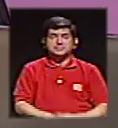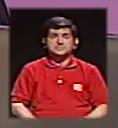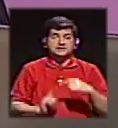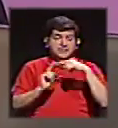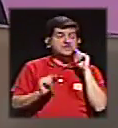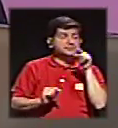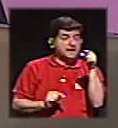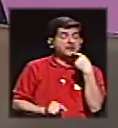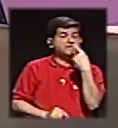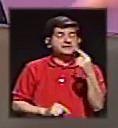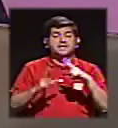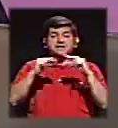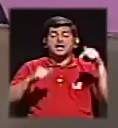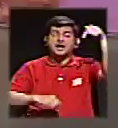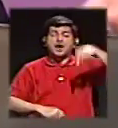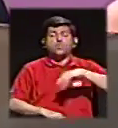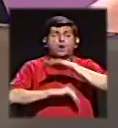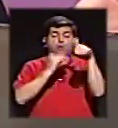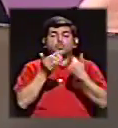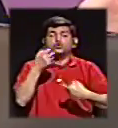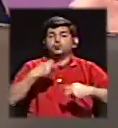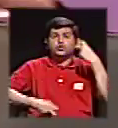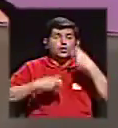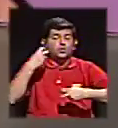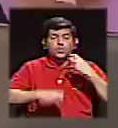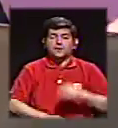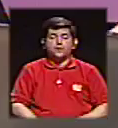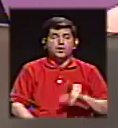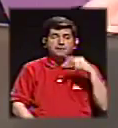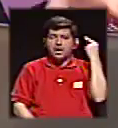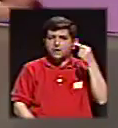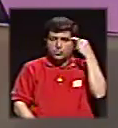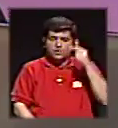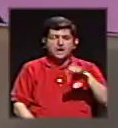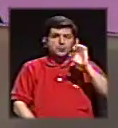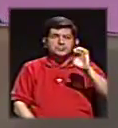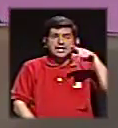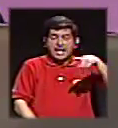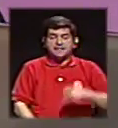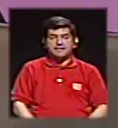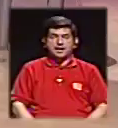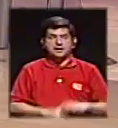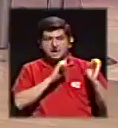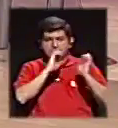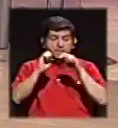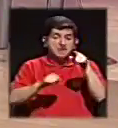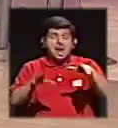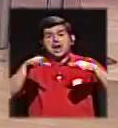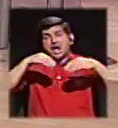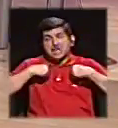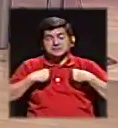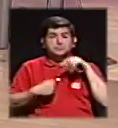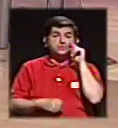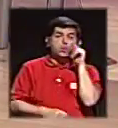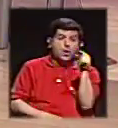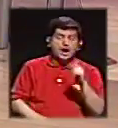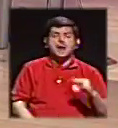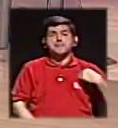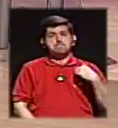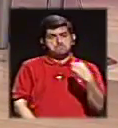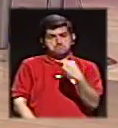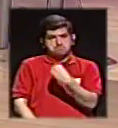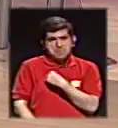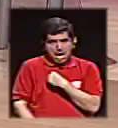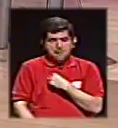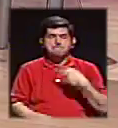y a partir de lo que dijo Nicaragua hoy de que todo el pleito era no el gobierno sino Pastora y en entrevista él me reconoció que él era miembro